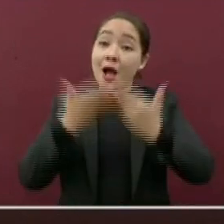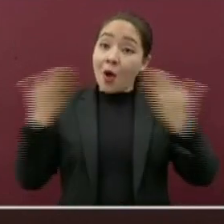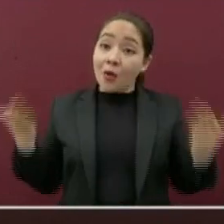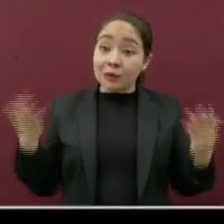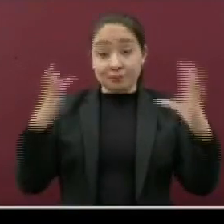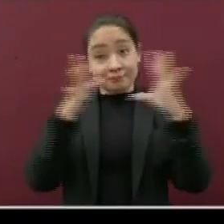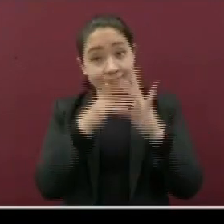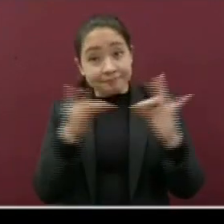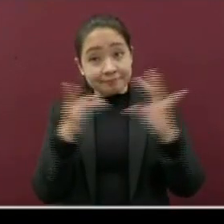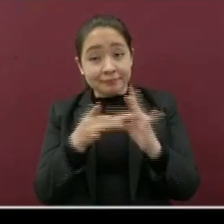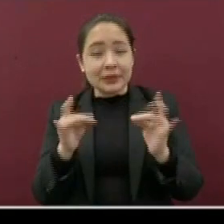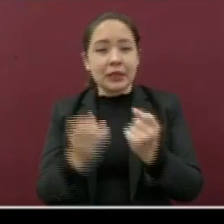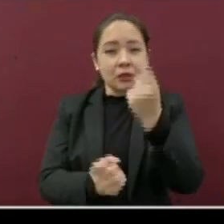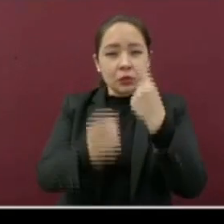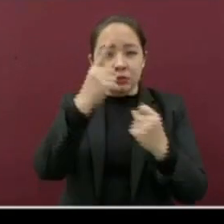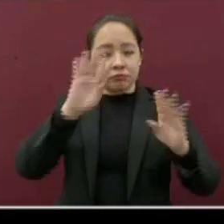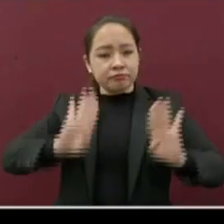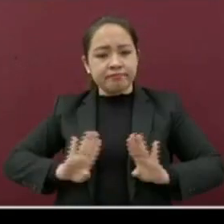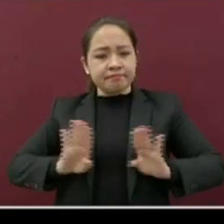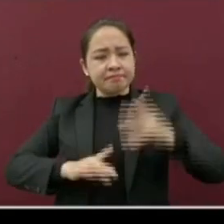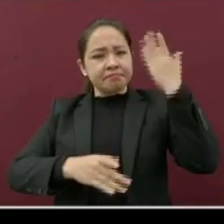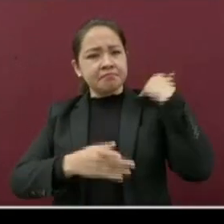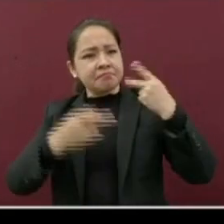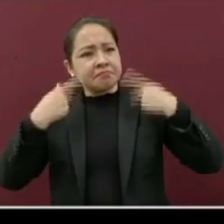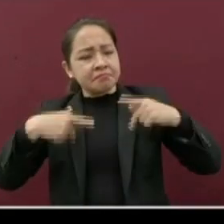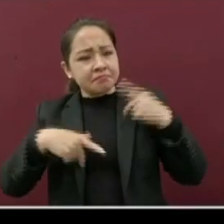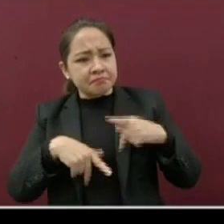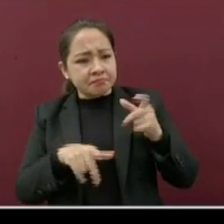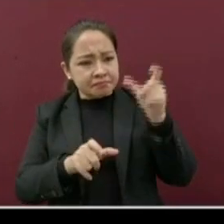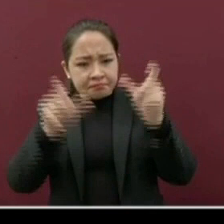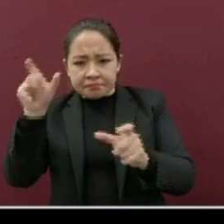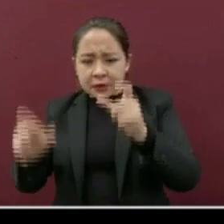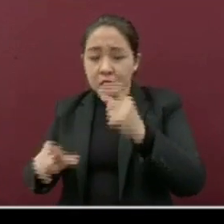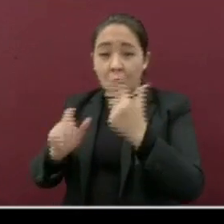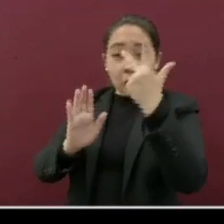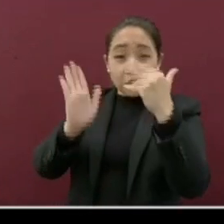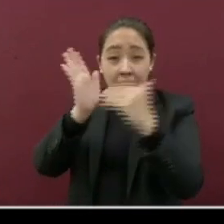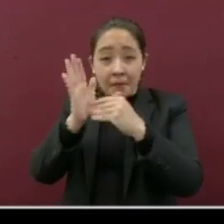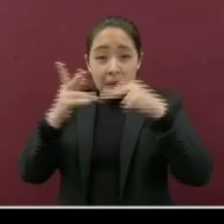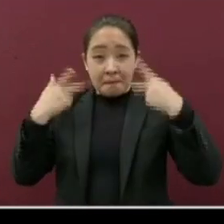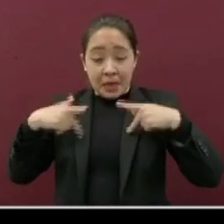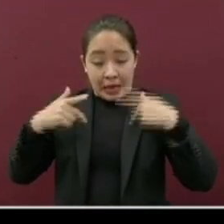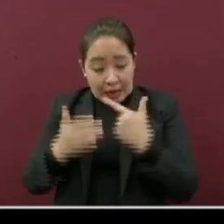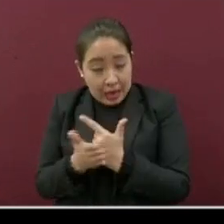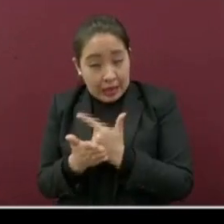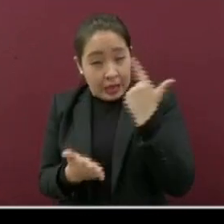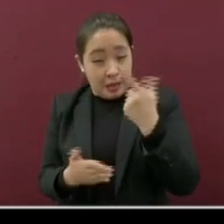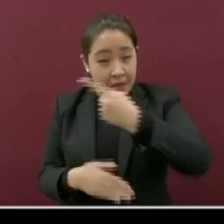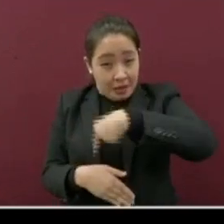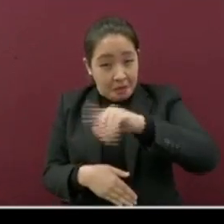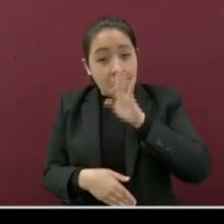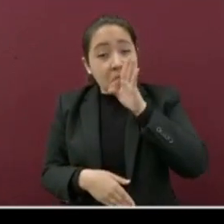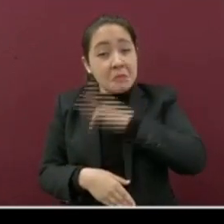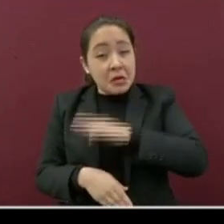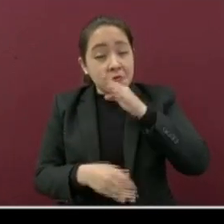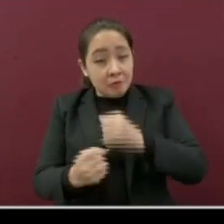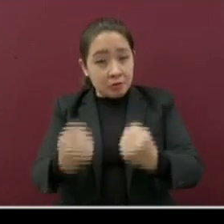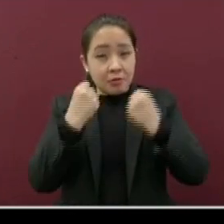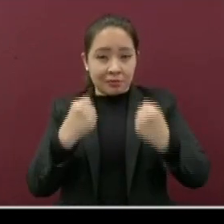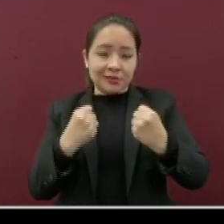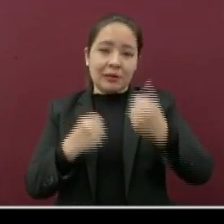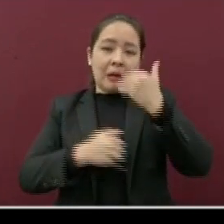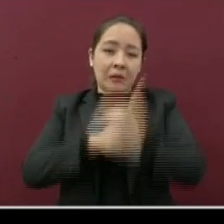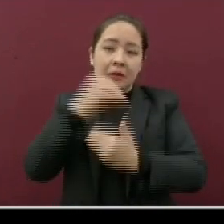muestro algunas características que han presentado los más de 8,000 pacientes con cuadros graves que, debido a sus